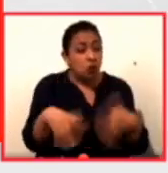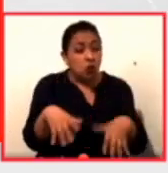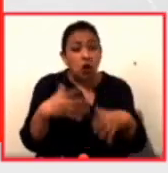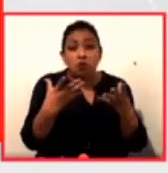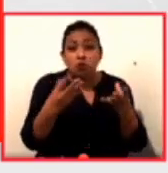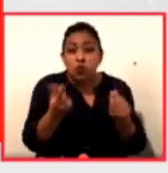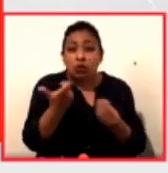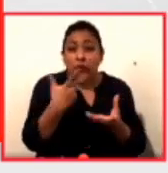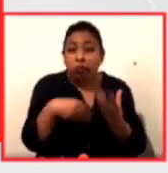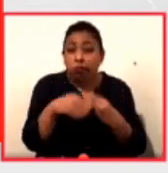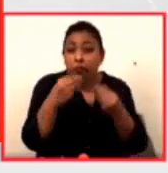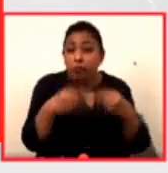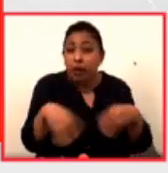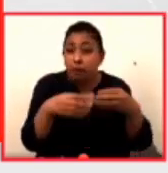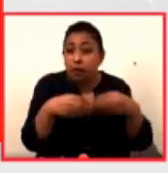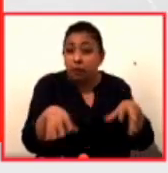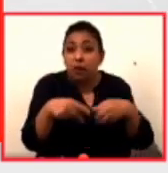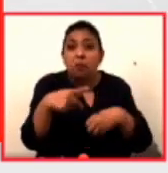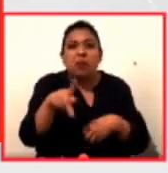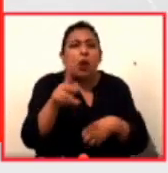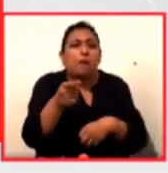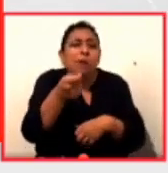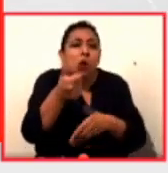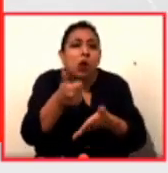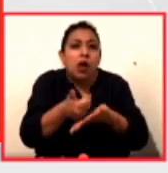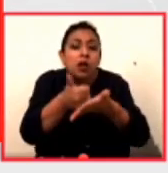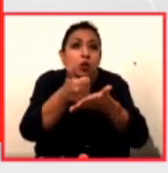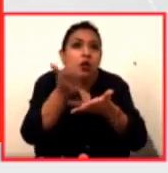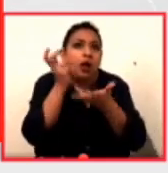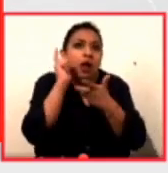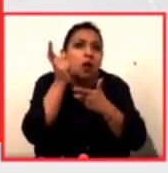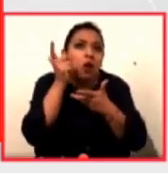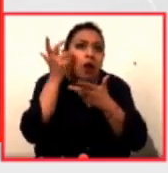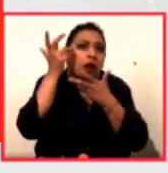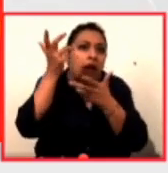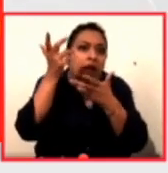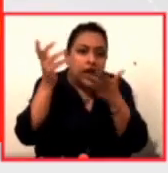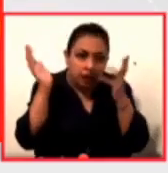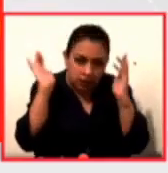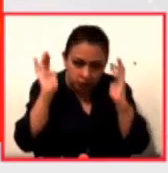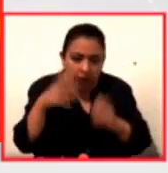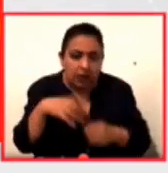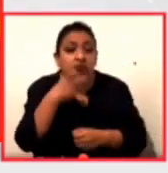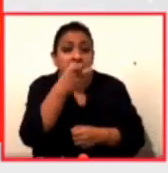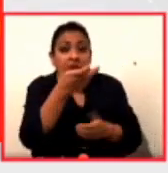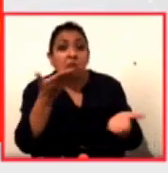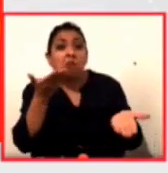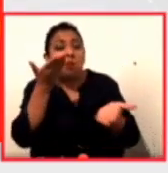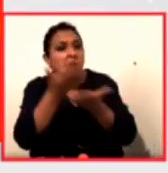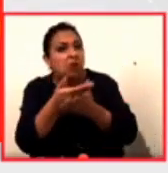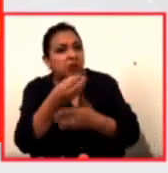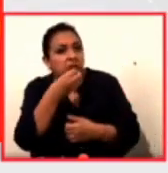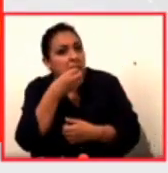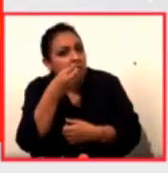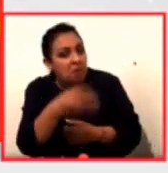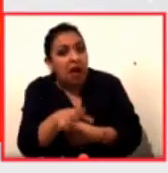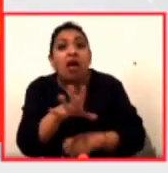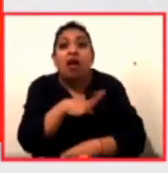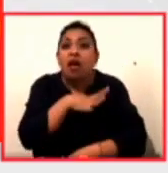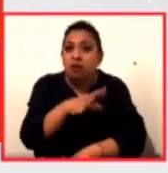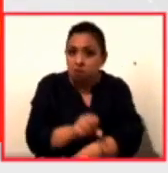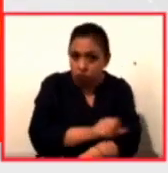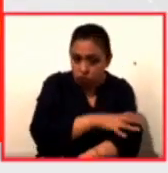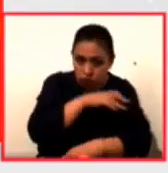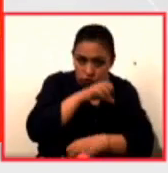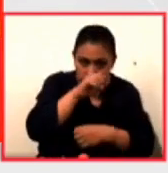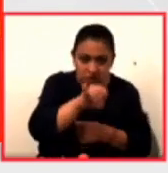cines, pero es una pequeña ventana de esperanza. Es una iniciativa formidable y muy emocionante, mi querida